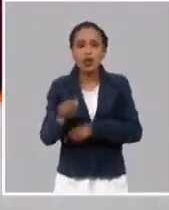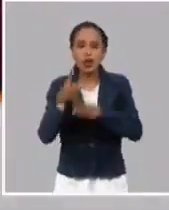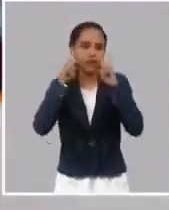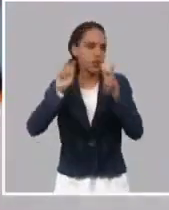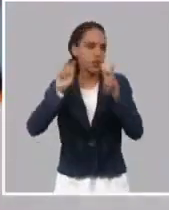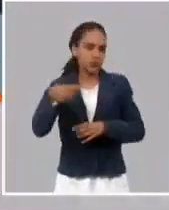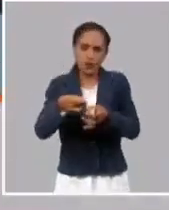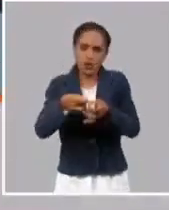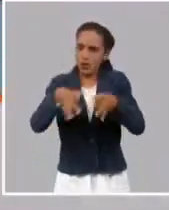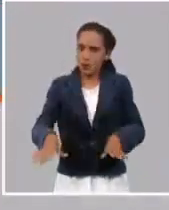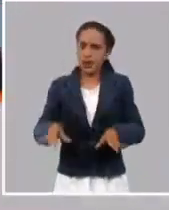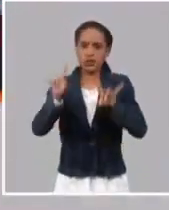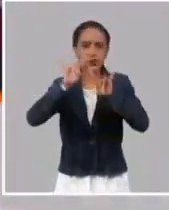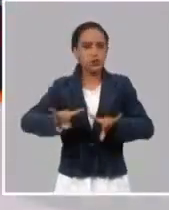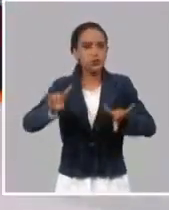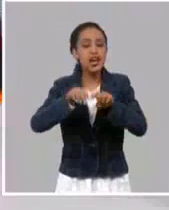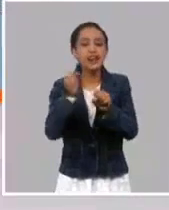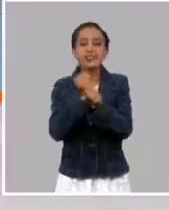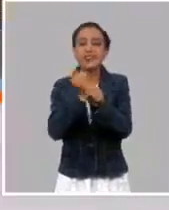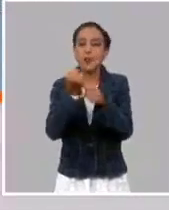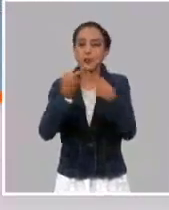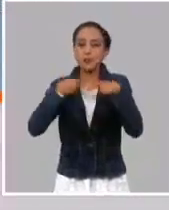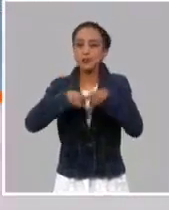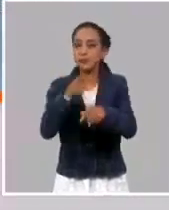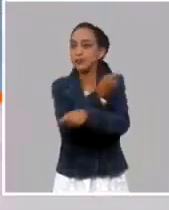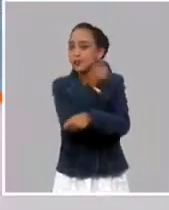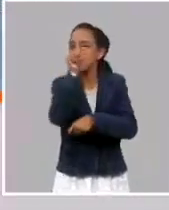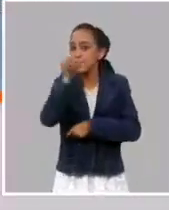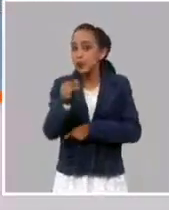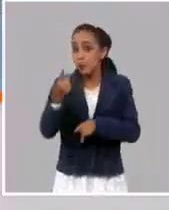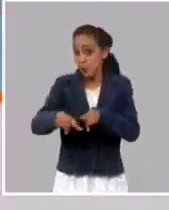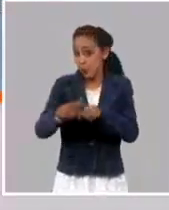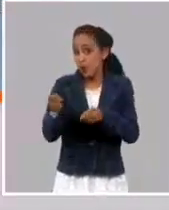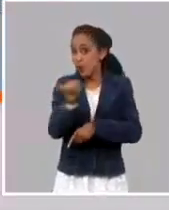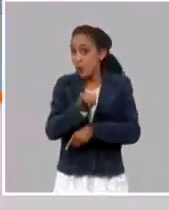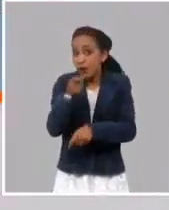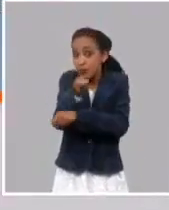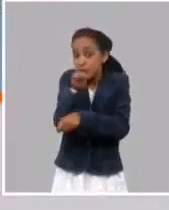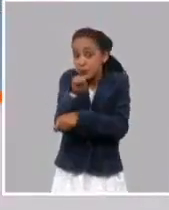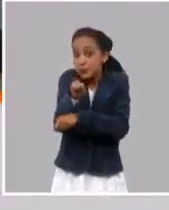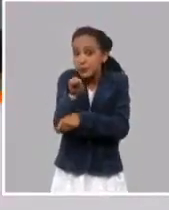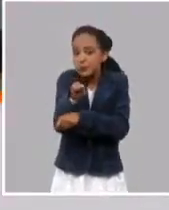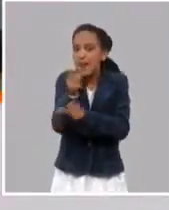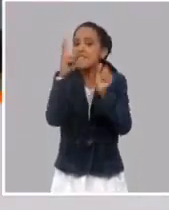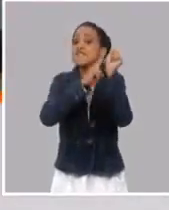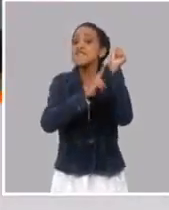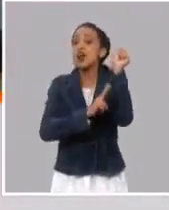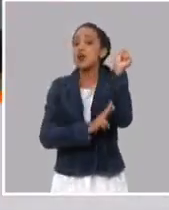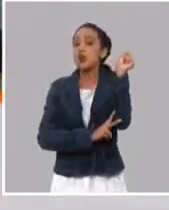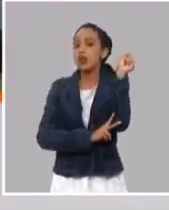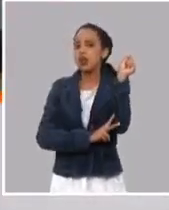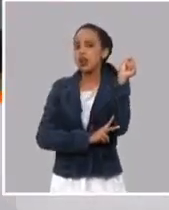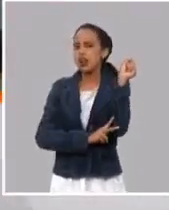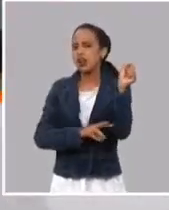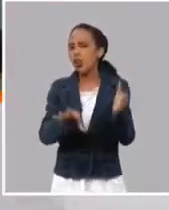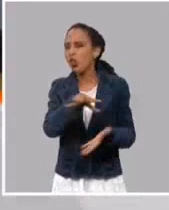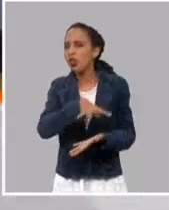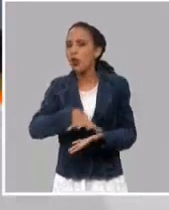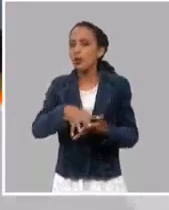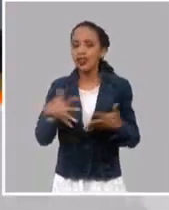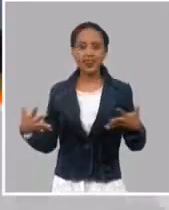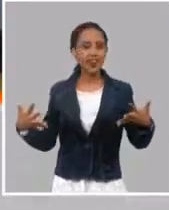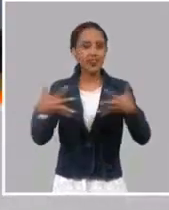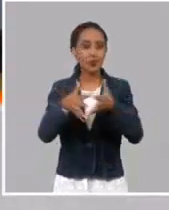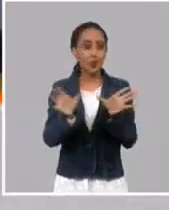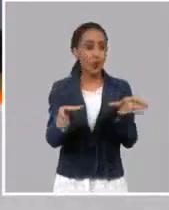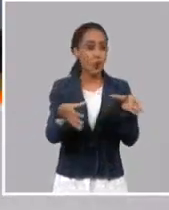la vida diaria de la universidad, el trabajo de sus profesores, porque formamos también en ellos valores, y esos valores se forman